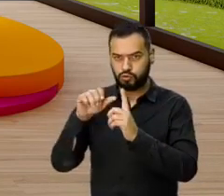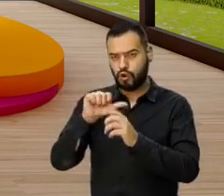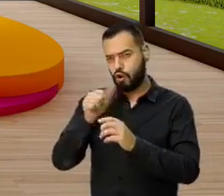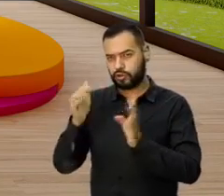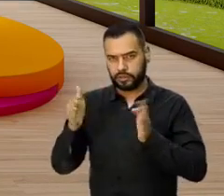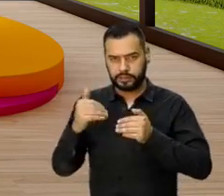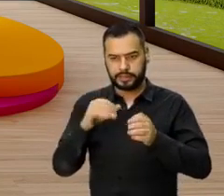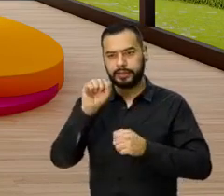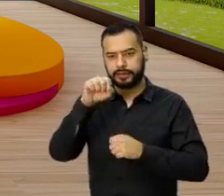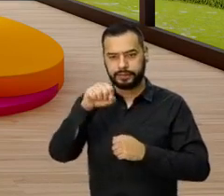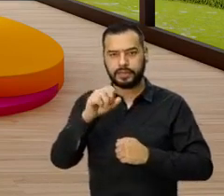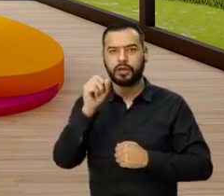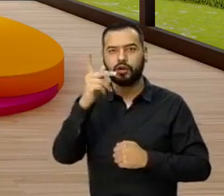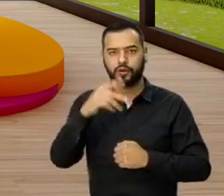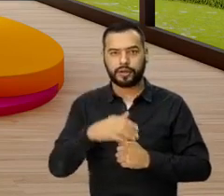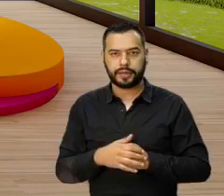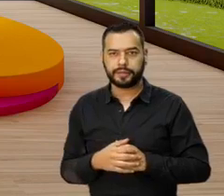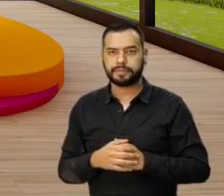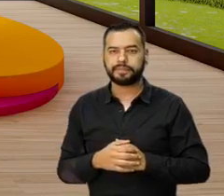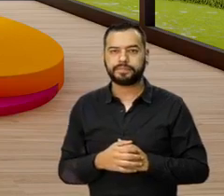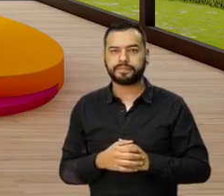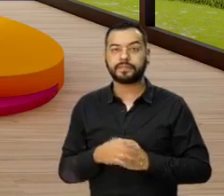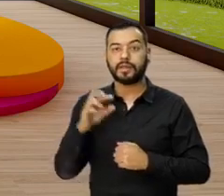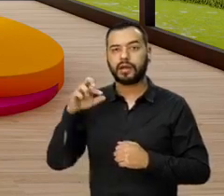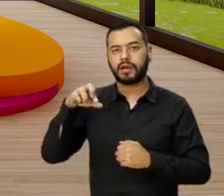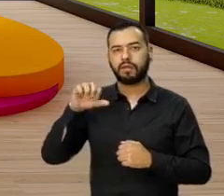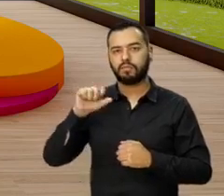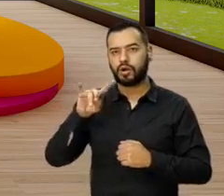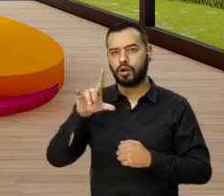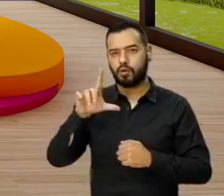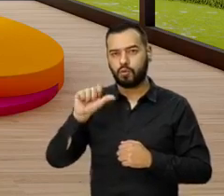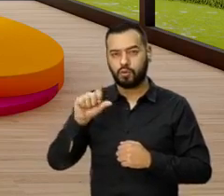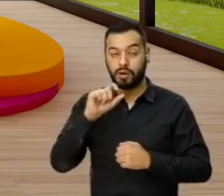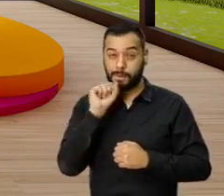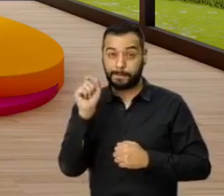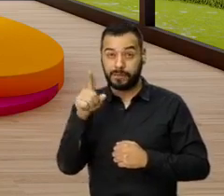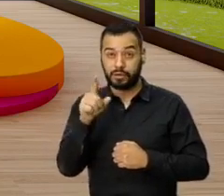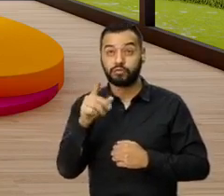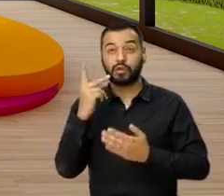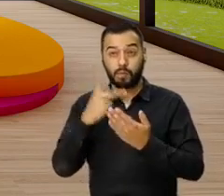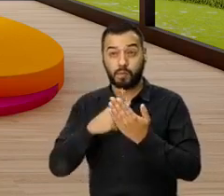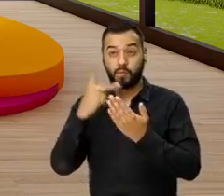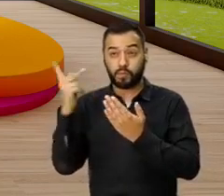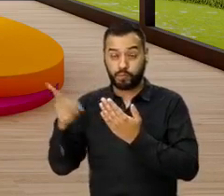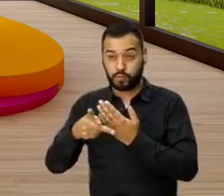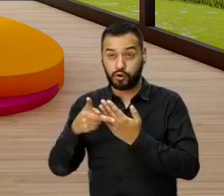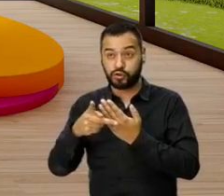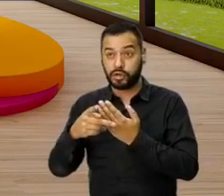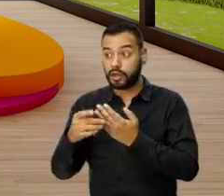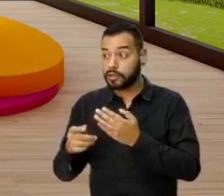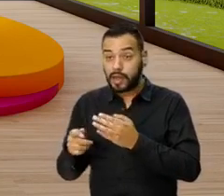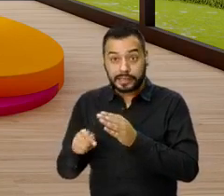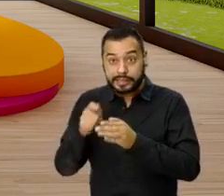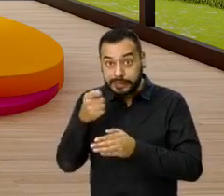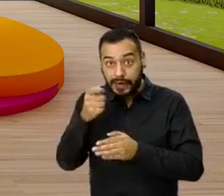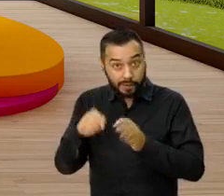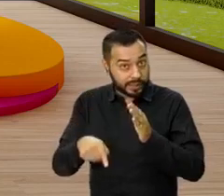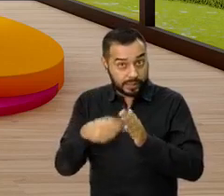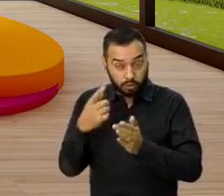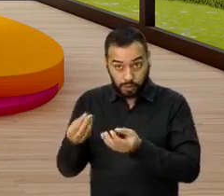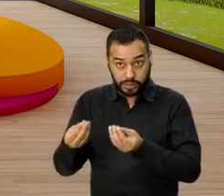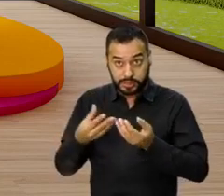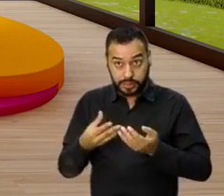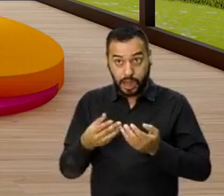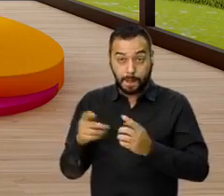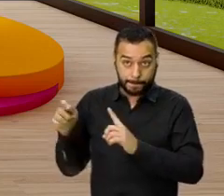claro que sí. Ok, bueno. Paula Guevara nos pregunta, ¿hay proyectos de entrega inmediata? ¿Es para que me